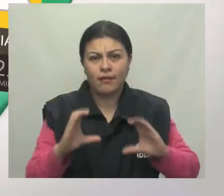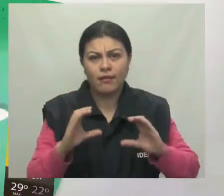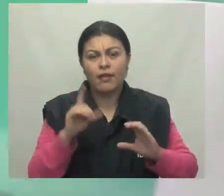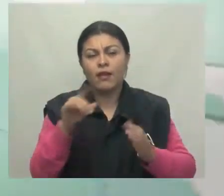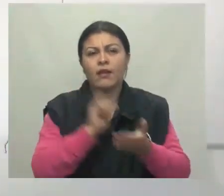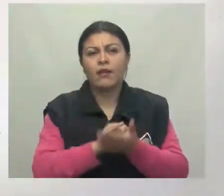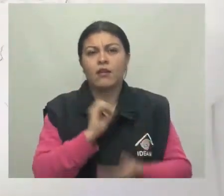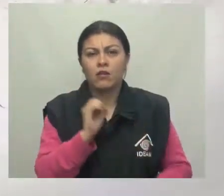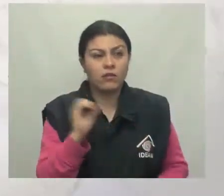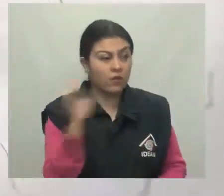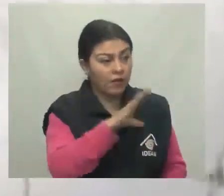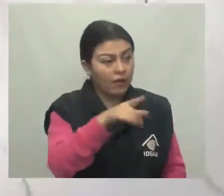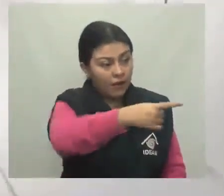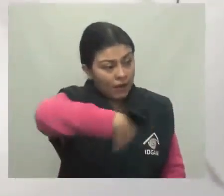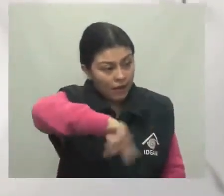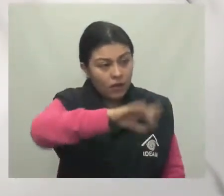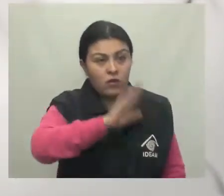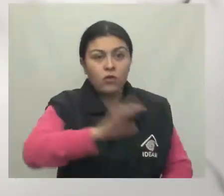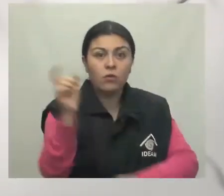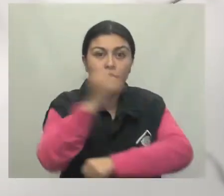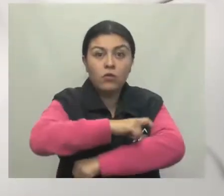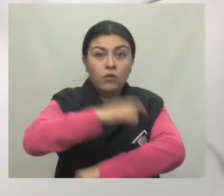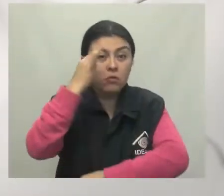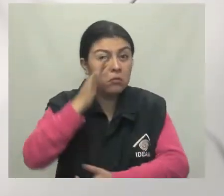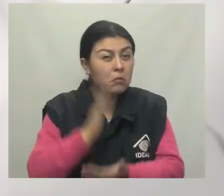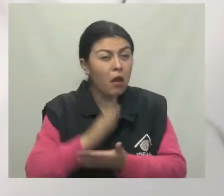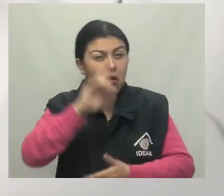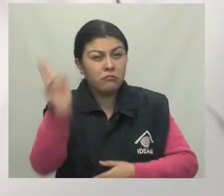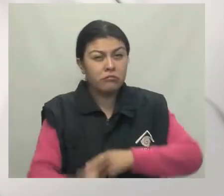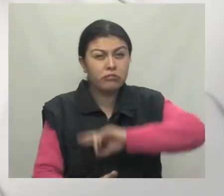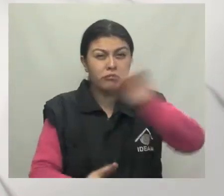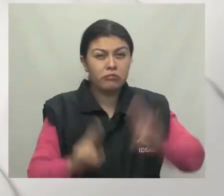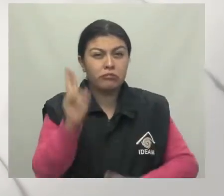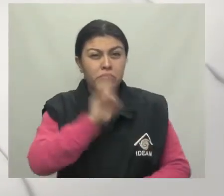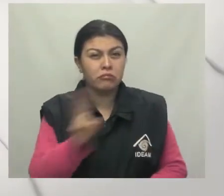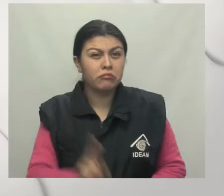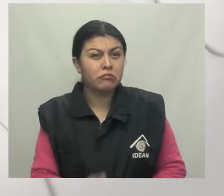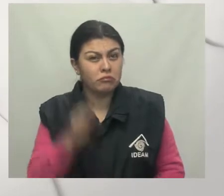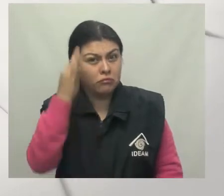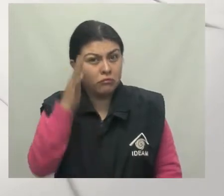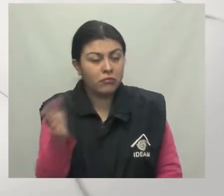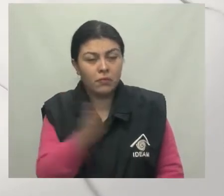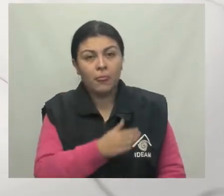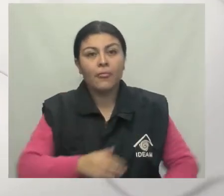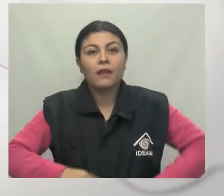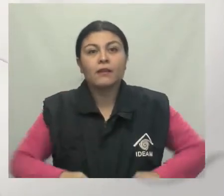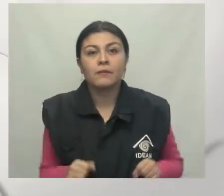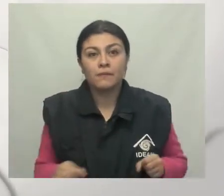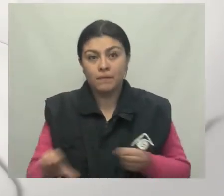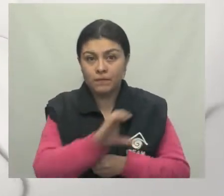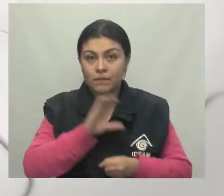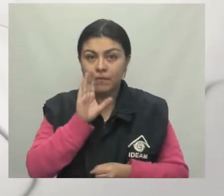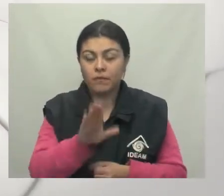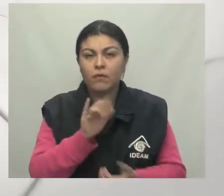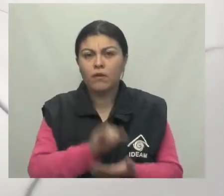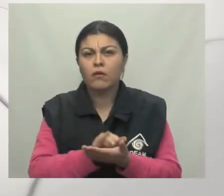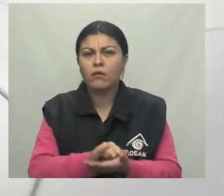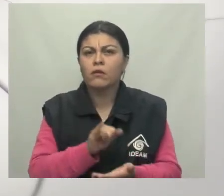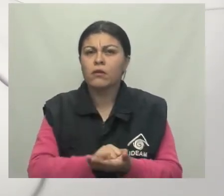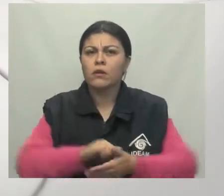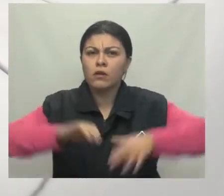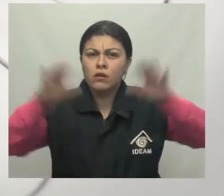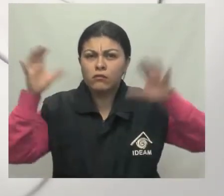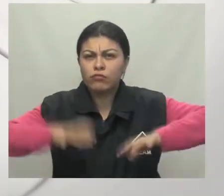con posibles tormentas eléctricas. Para la capital se estima nubosidad con lluvias de variada intensidad en